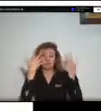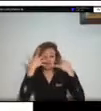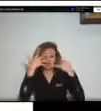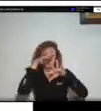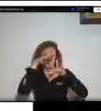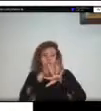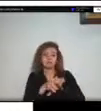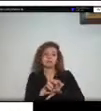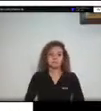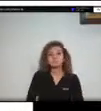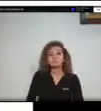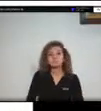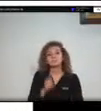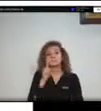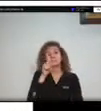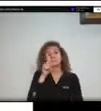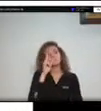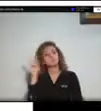siguiente por favor